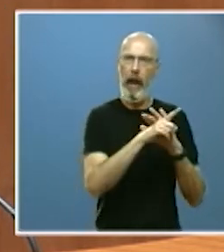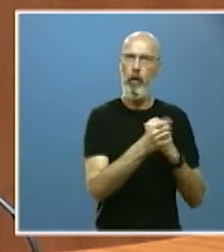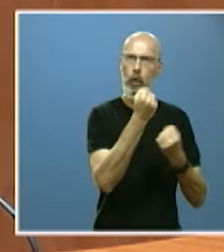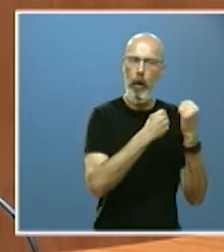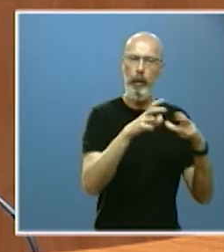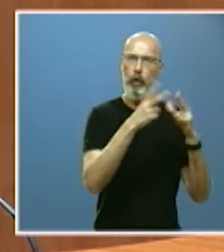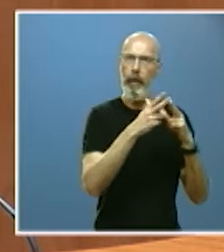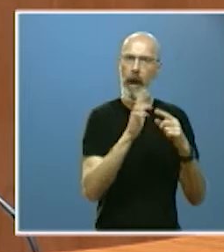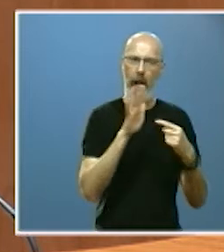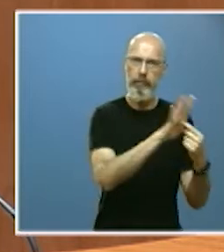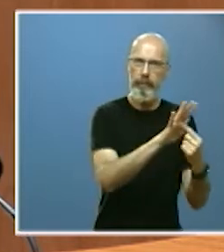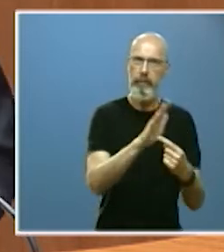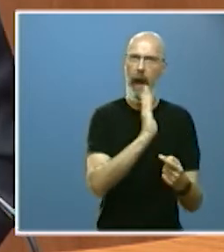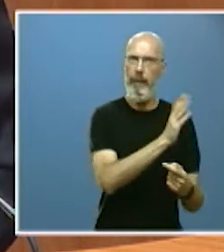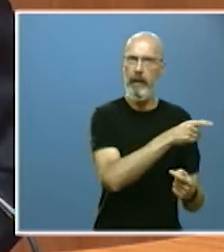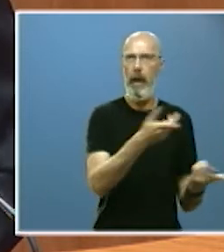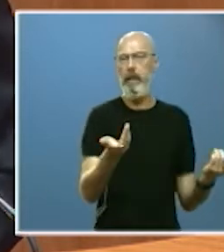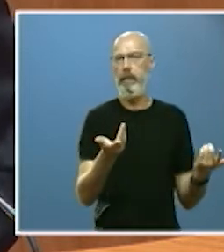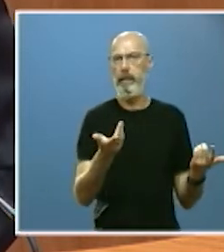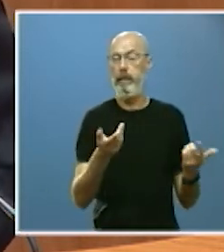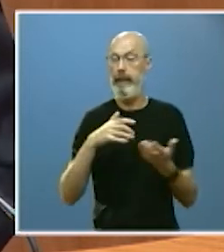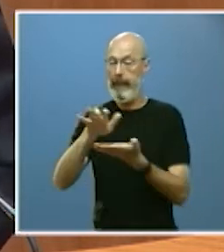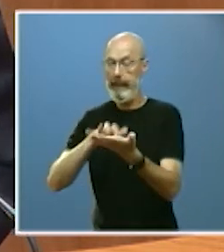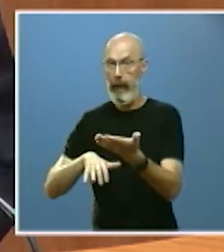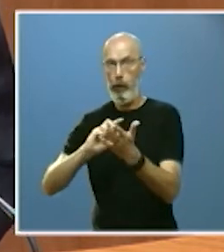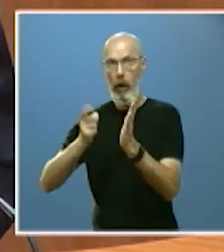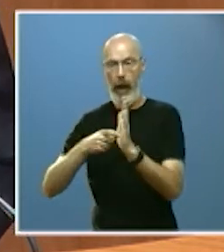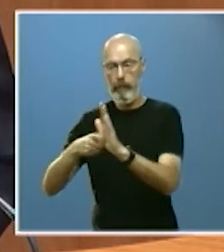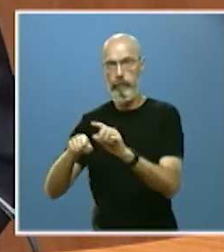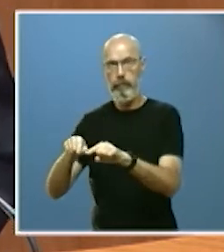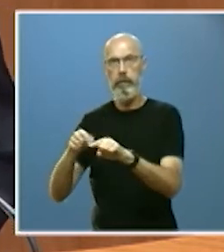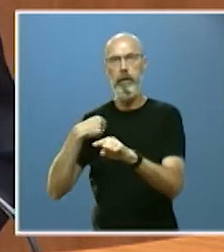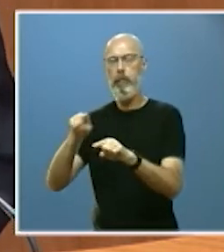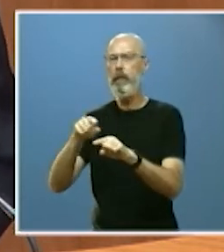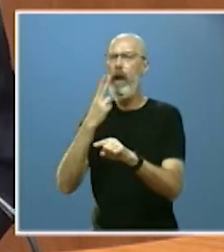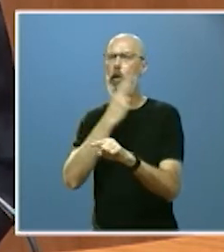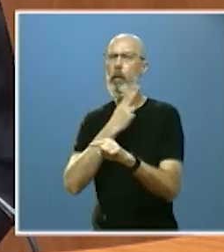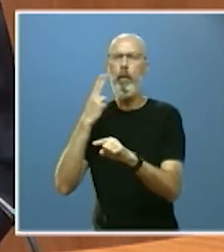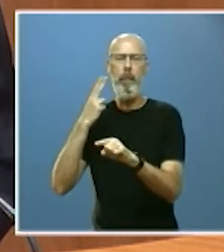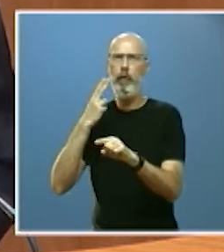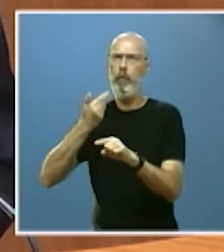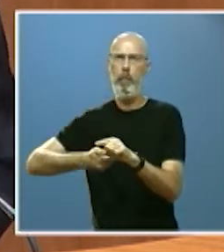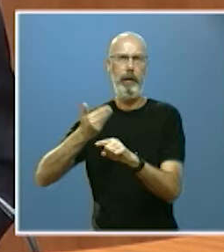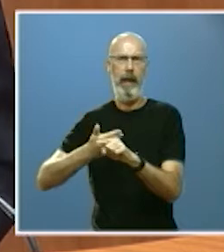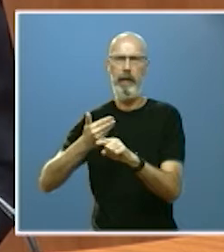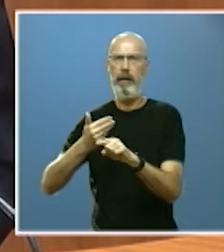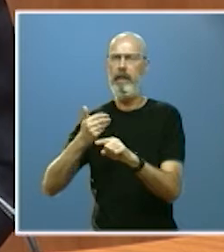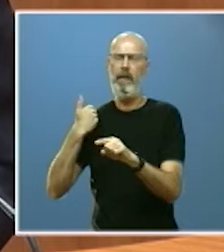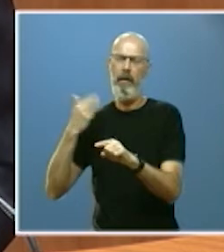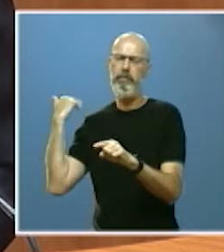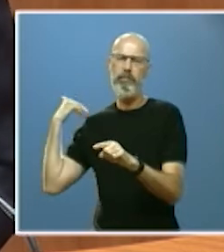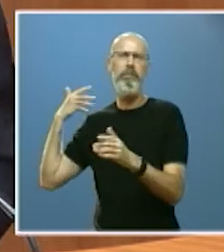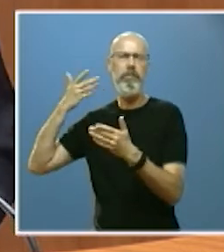social con este texto abordamos uno de los compromisos más ambiciosos o de más largo recorrido